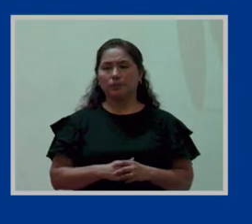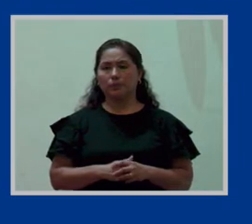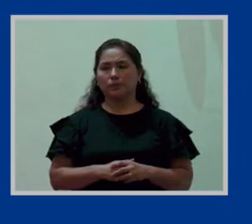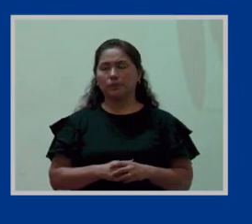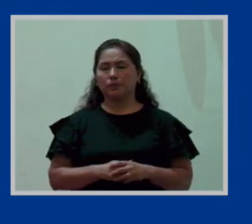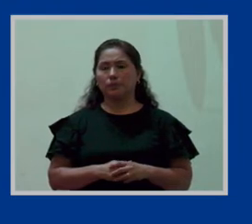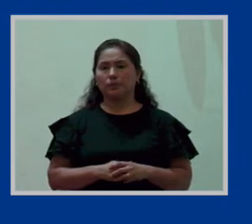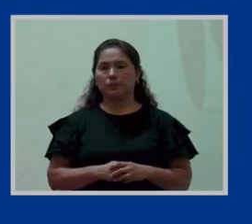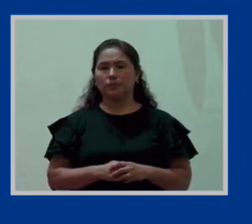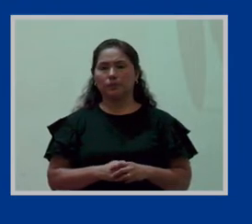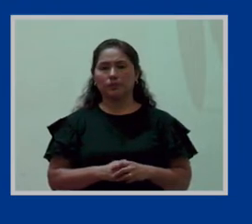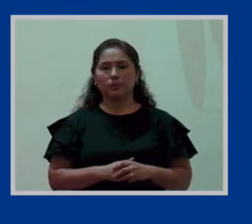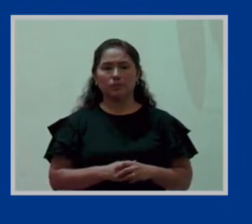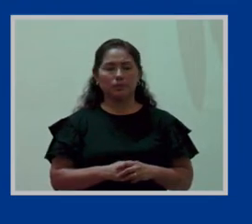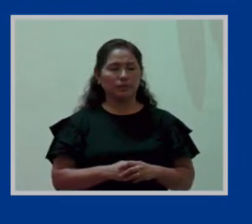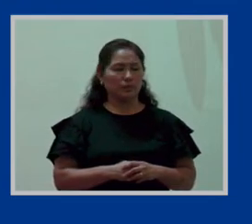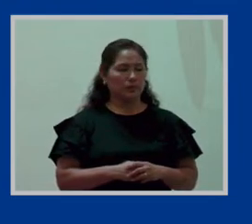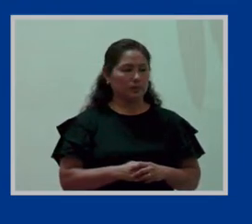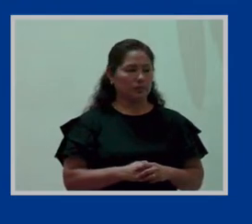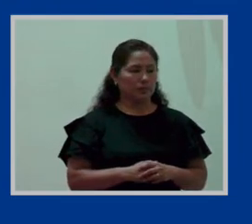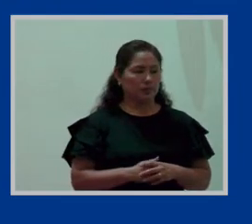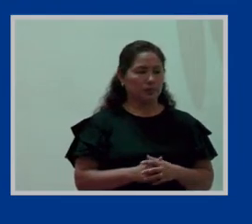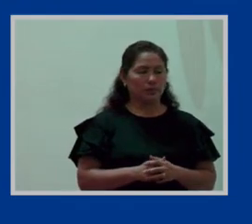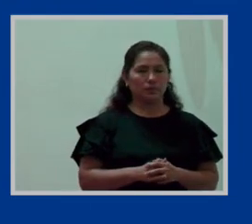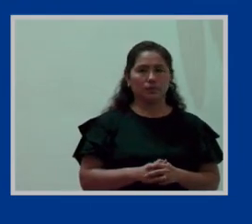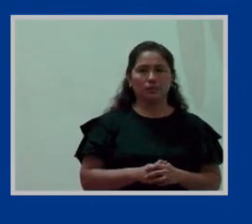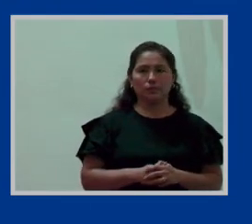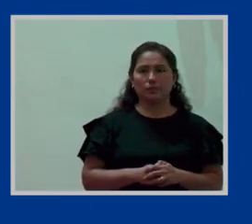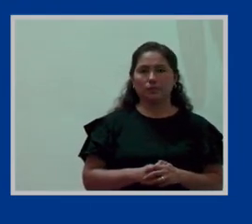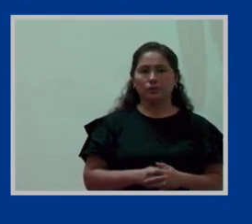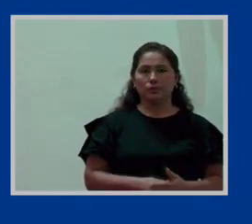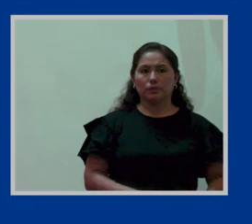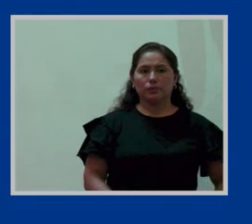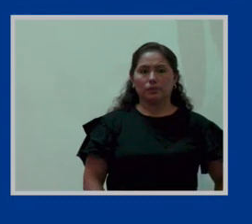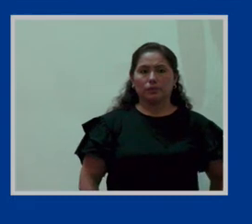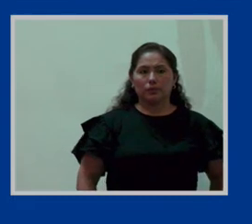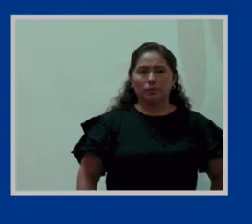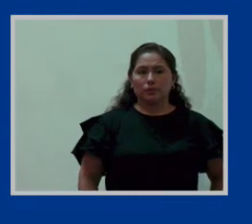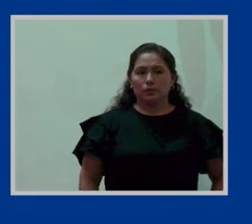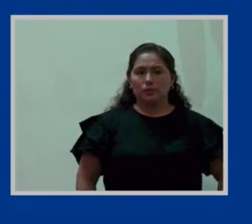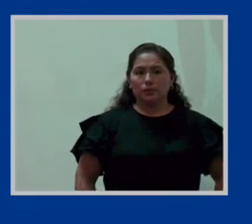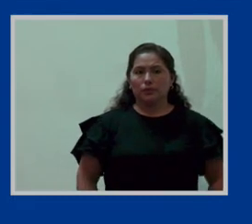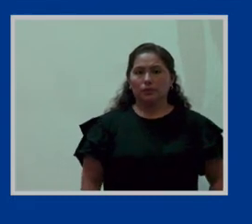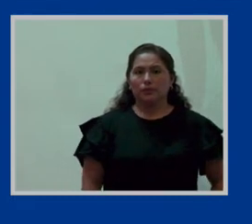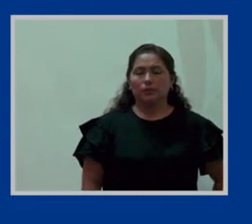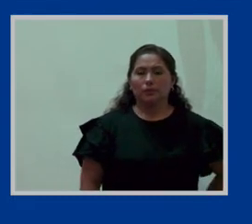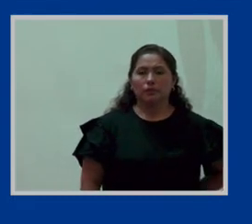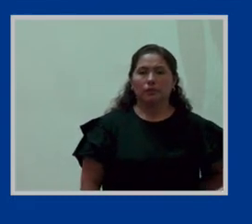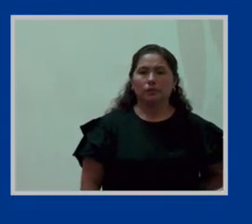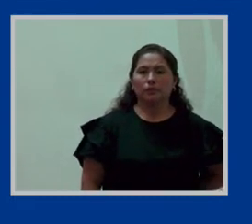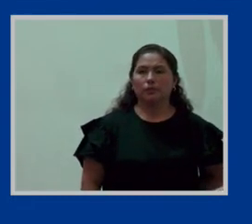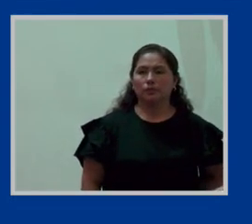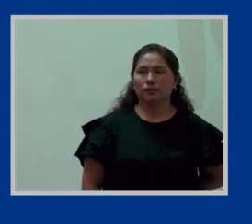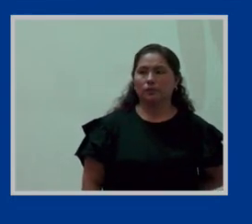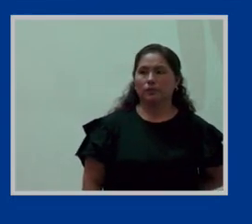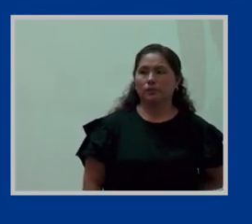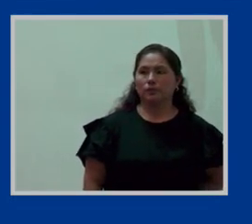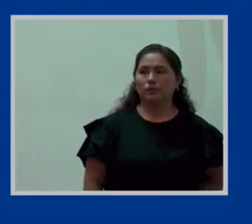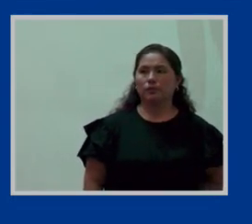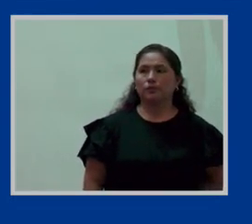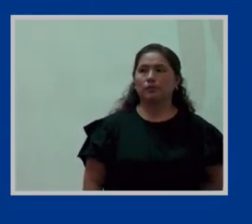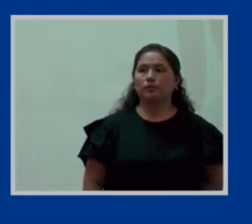¿alguna otra consulta? de repente alguna repregunta sobre este tema adelante una